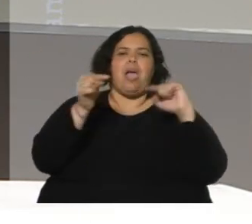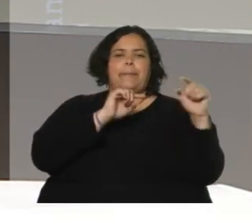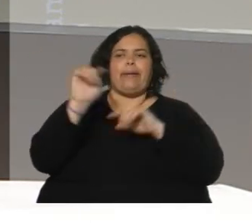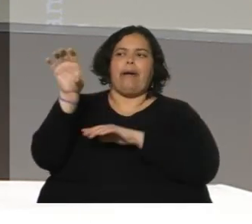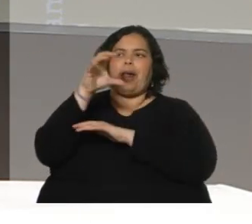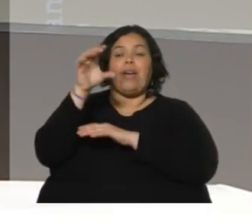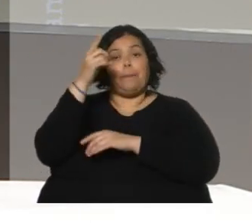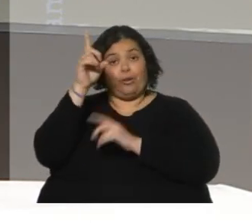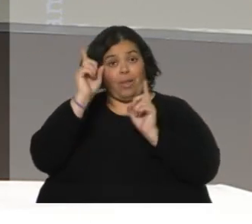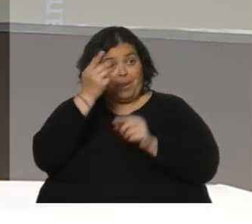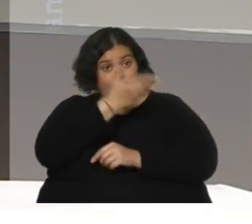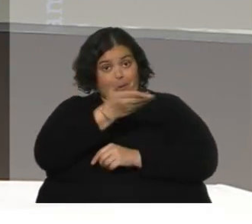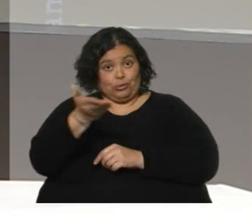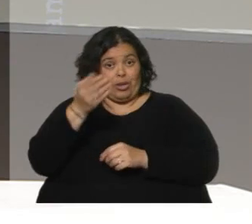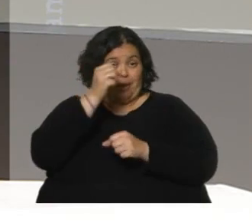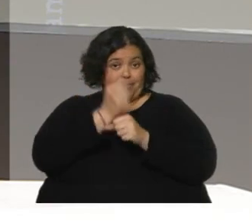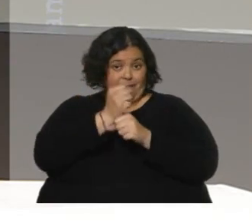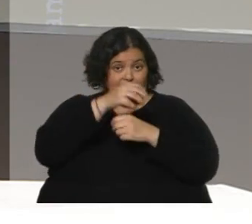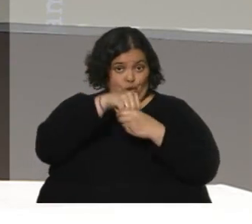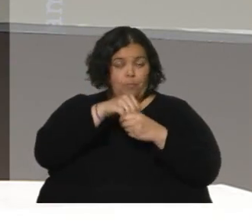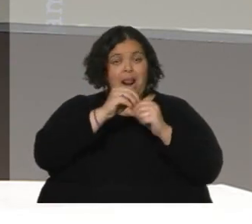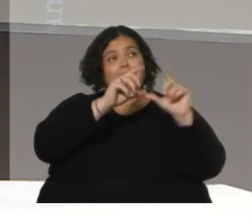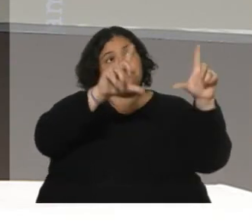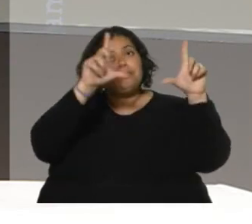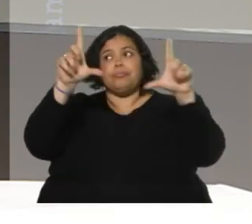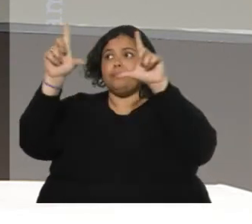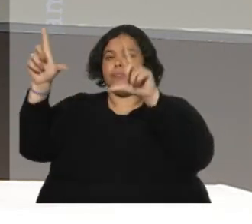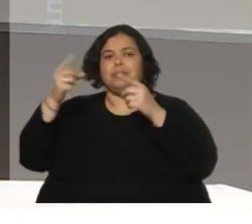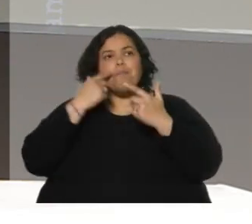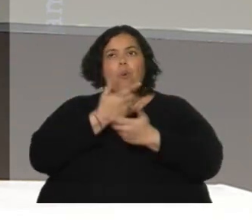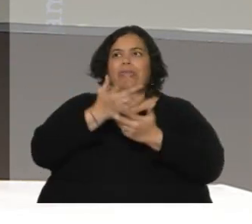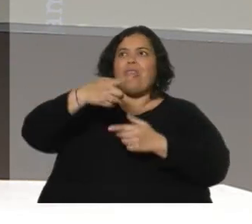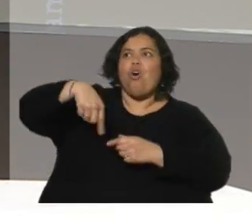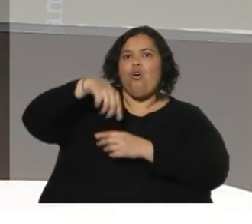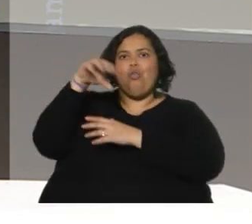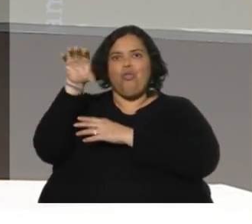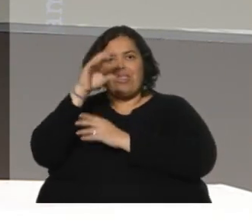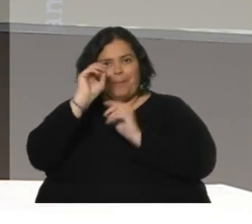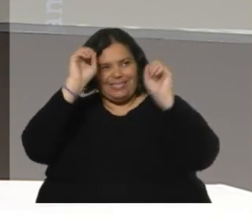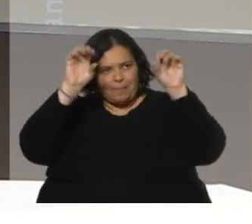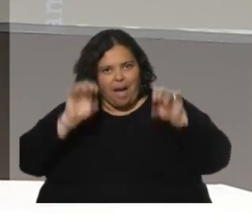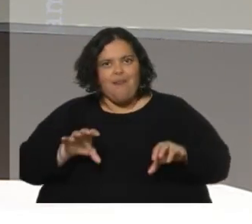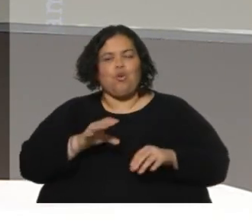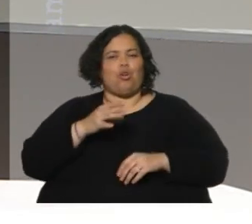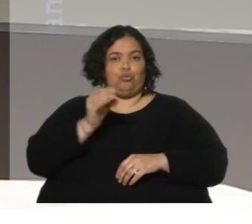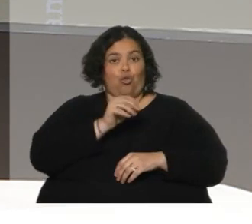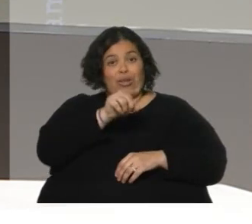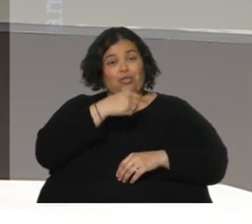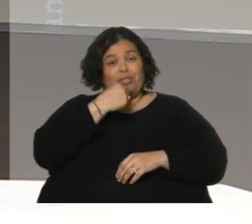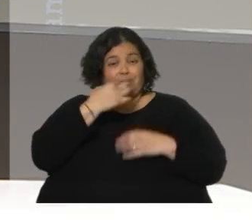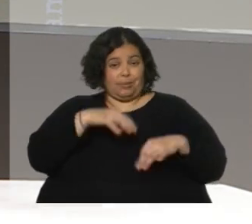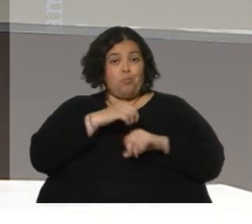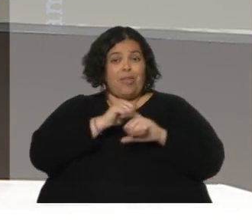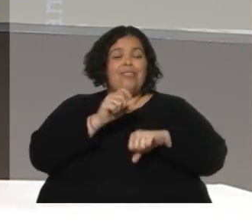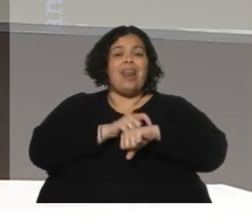el trabajo que hay con la señalización, el trabajo que hay también con los semáforos, lo que va a permitir, dicen ellos, es trabajar en tiempo